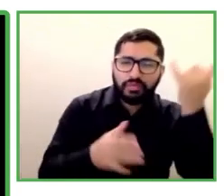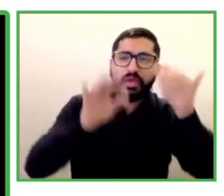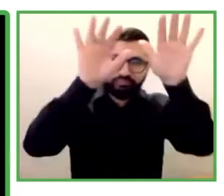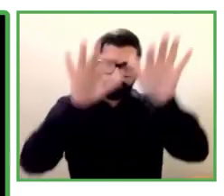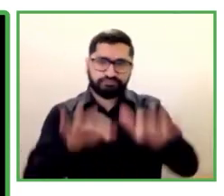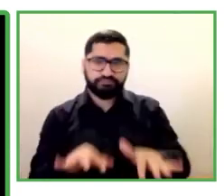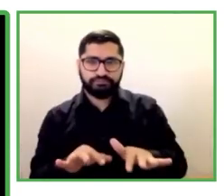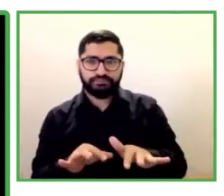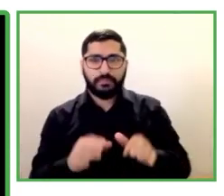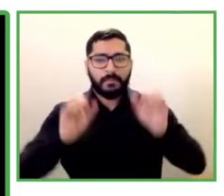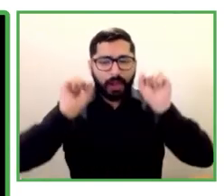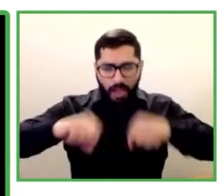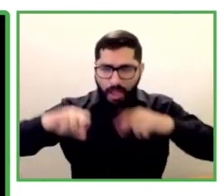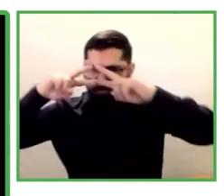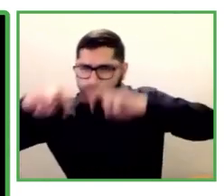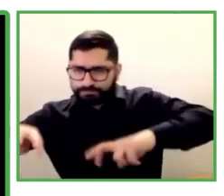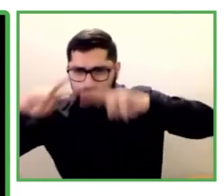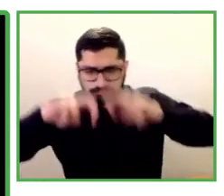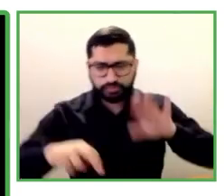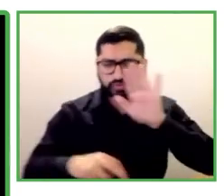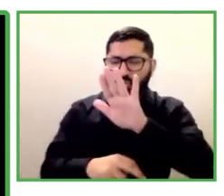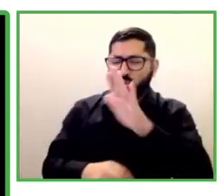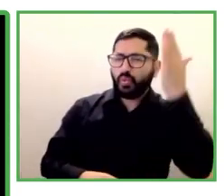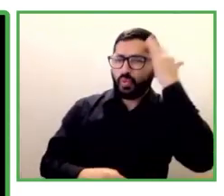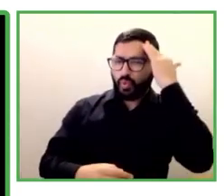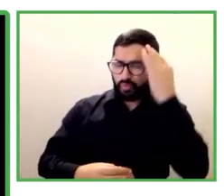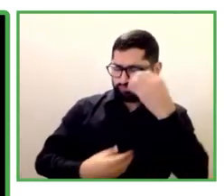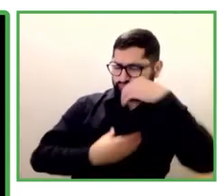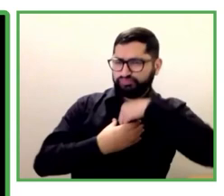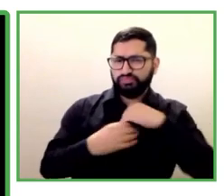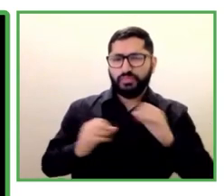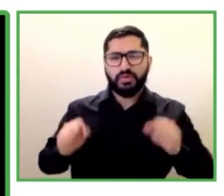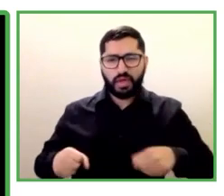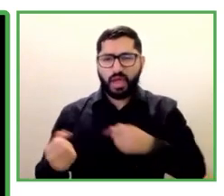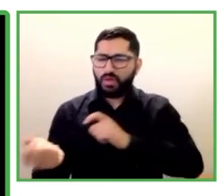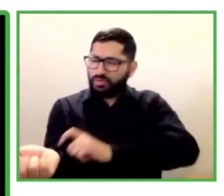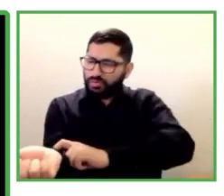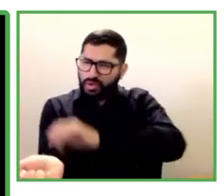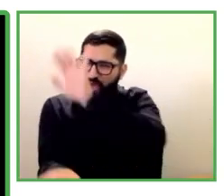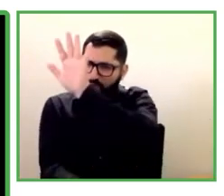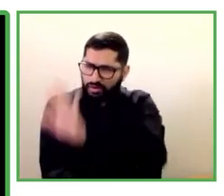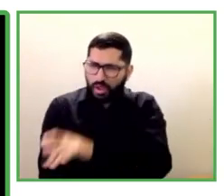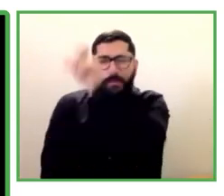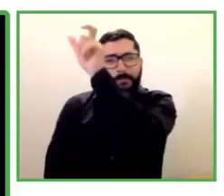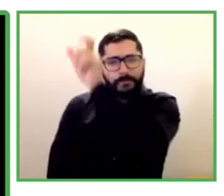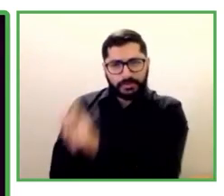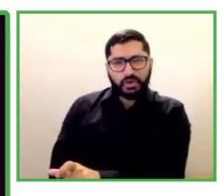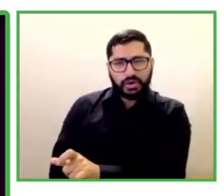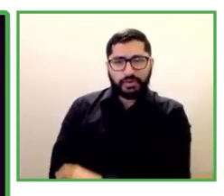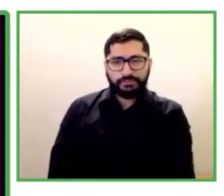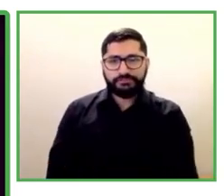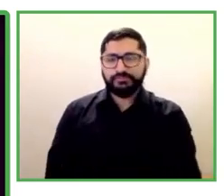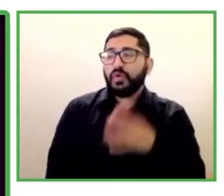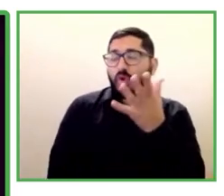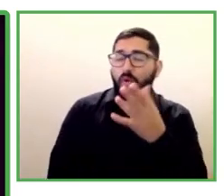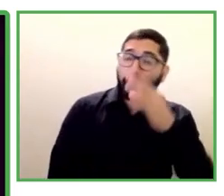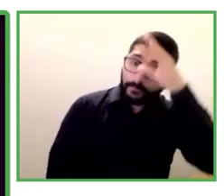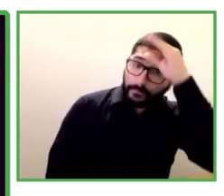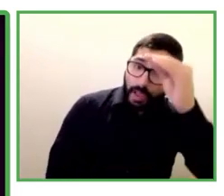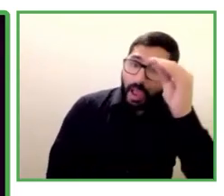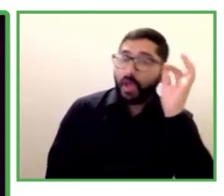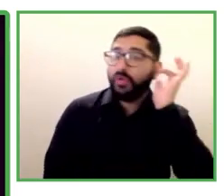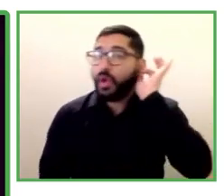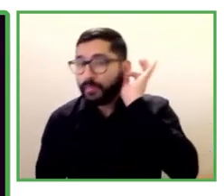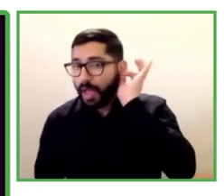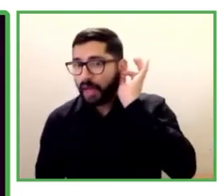y el perfil de comportamiento del candidato o candidata, haciendo la combinación adecuada con la oportunidad laboral.